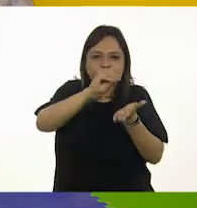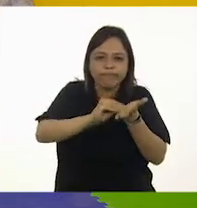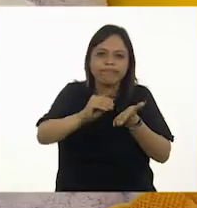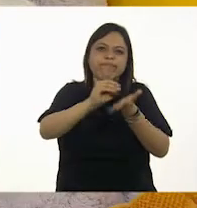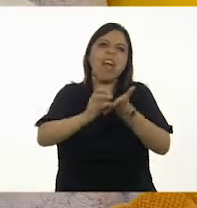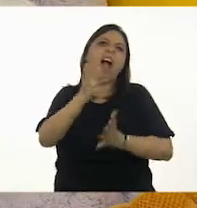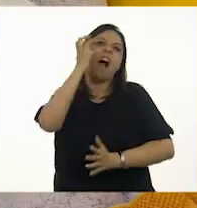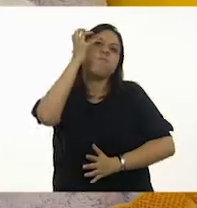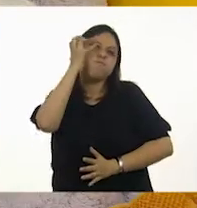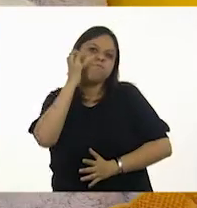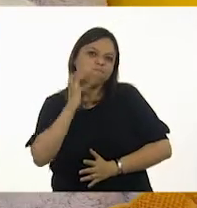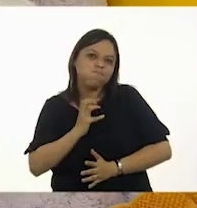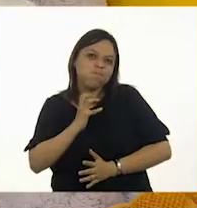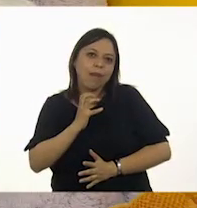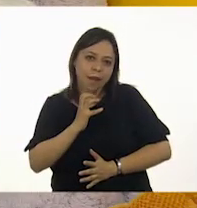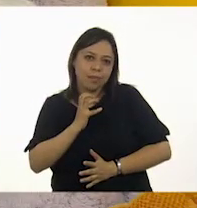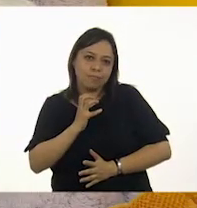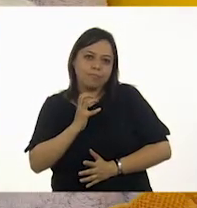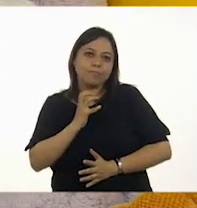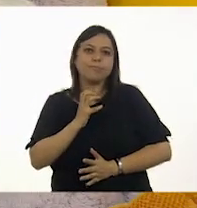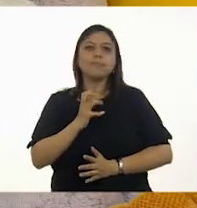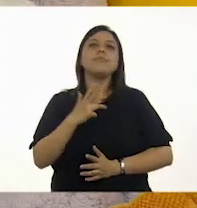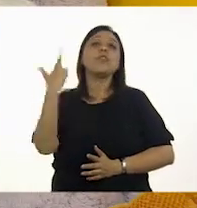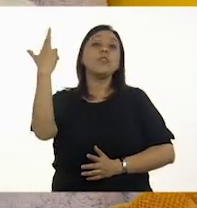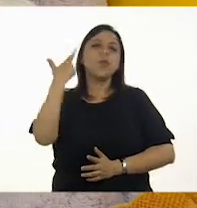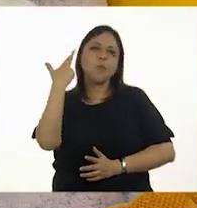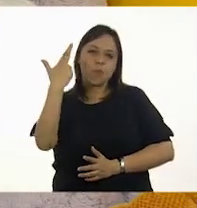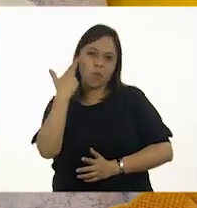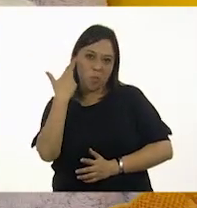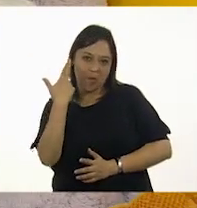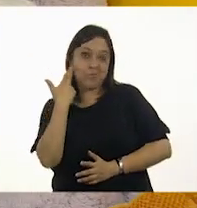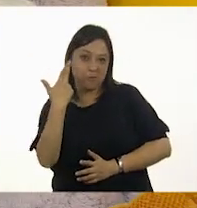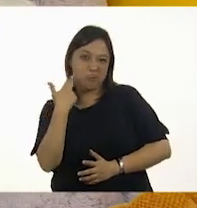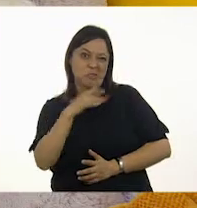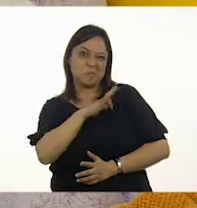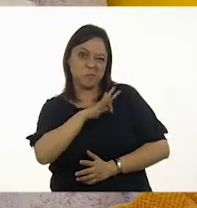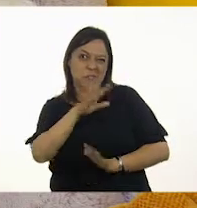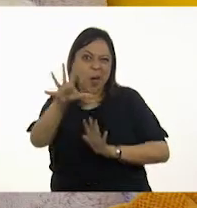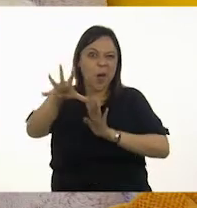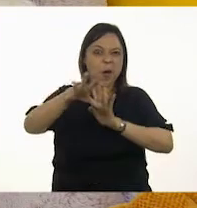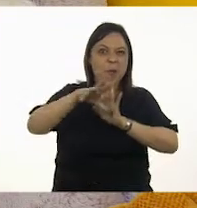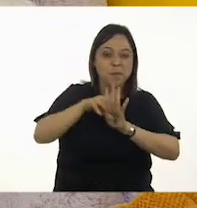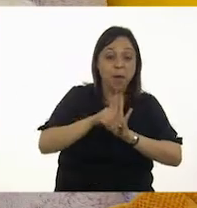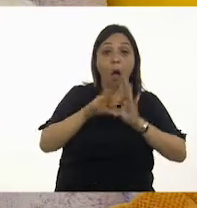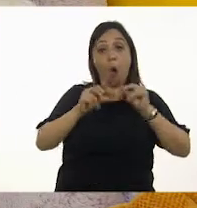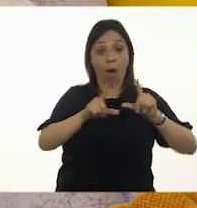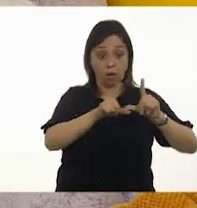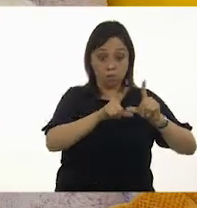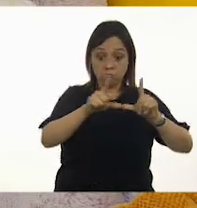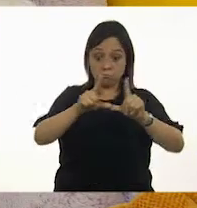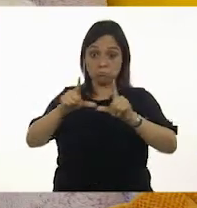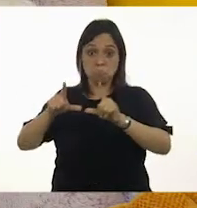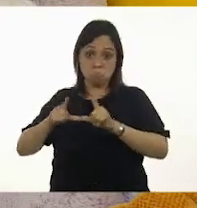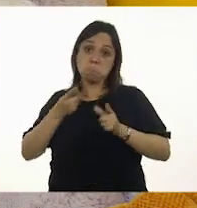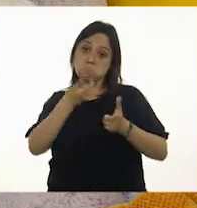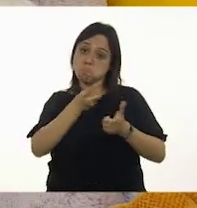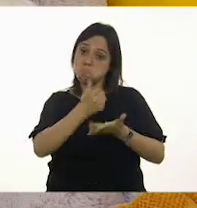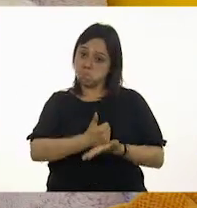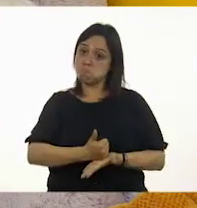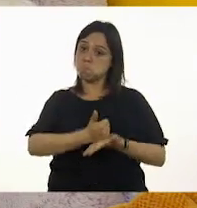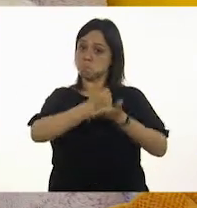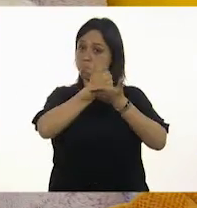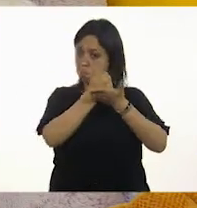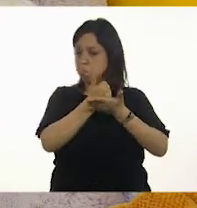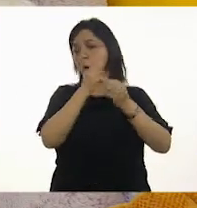sonidos. Si cuentas con tarjetas o ilustraciones, te puedes apoyar también con ellas. También funcionan con objetos